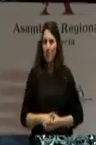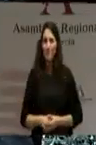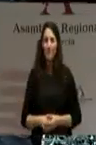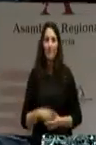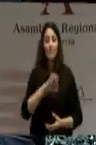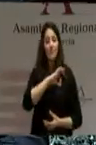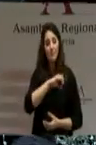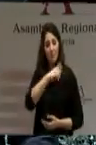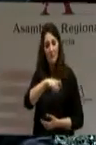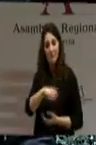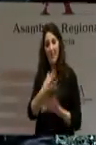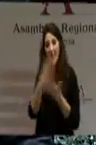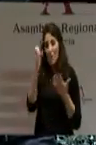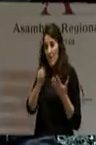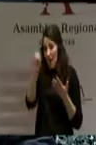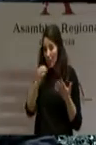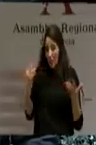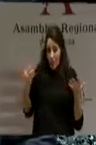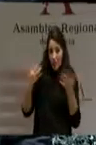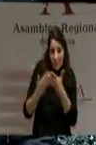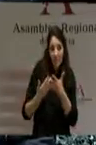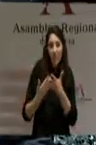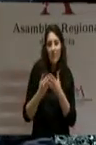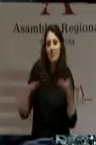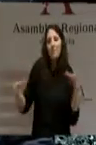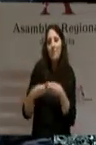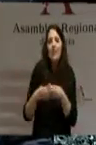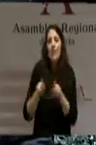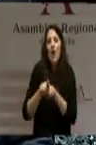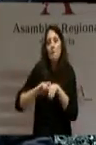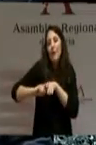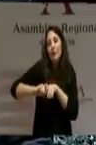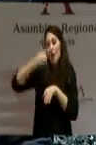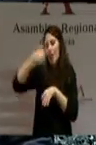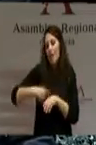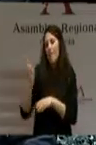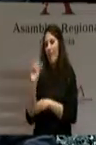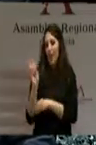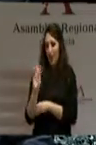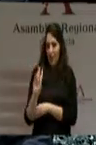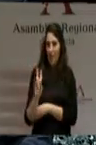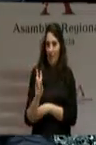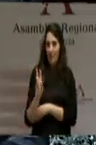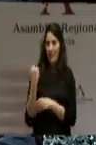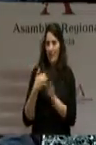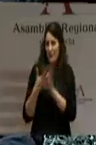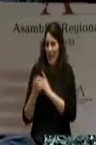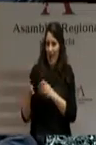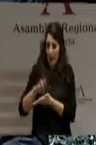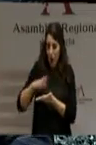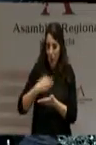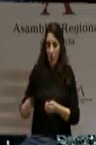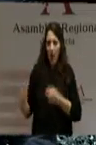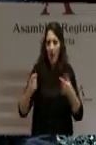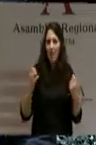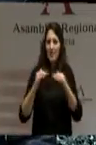hemos tenido un Gobierno regional del Partido Popular marcado por la personalidad de Ramón Luis Valcárcel, que ha dado a la región de Murcia una estabilidad